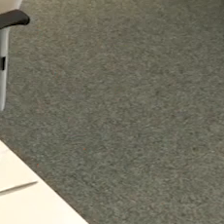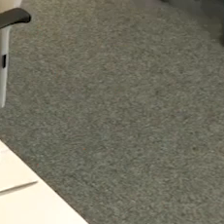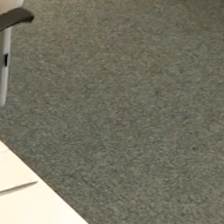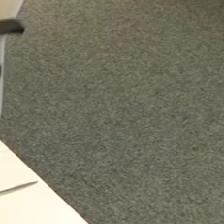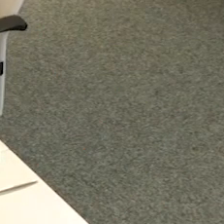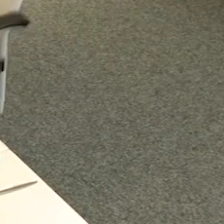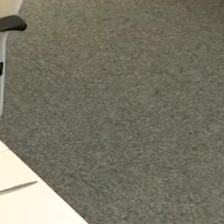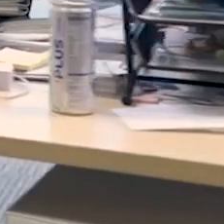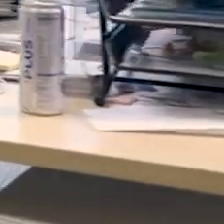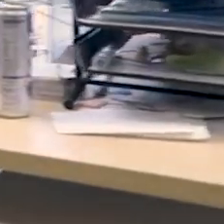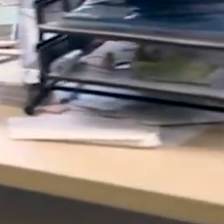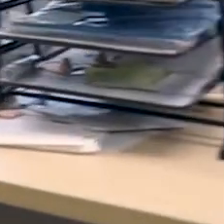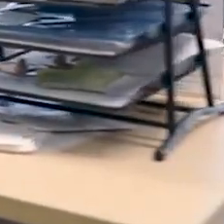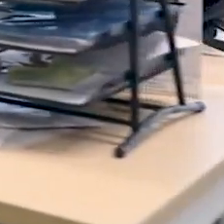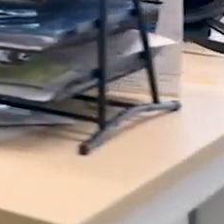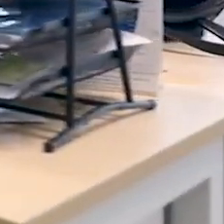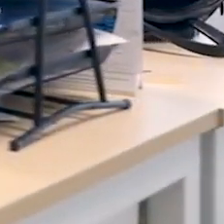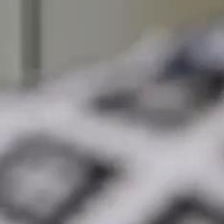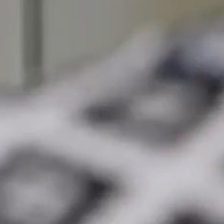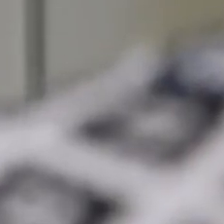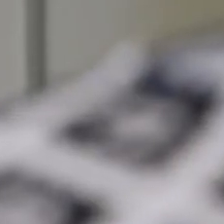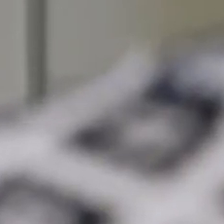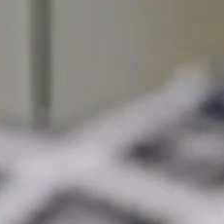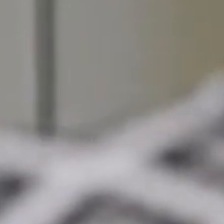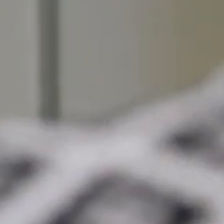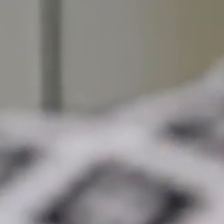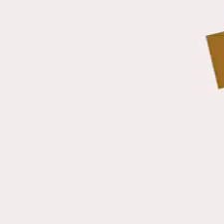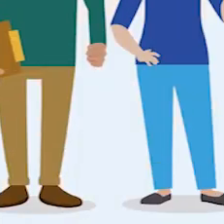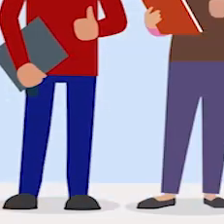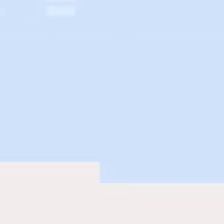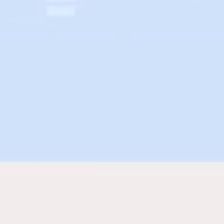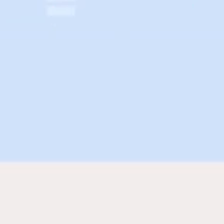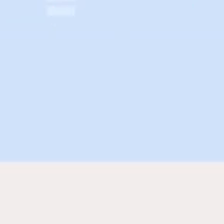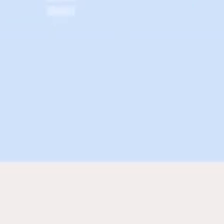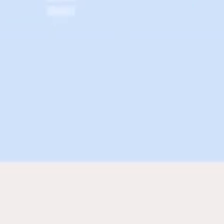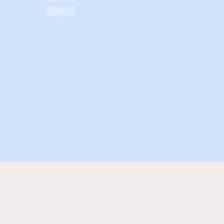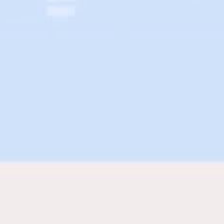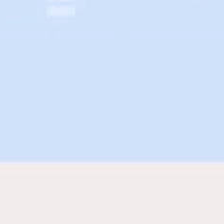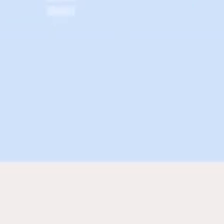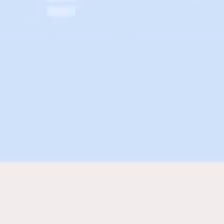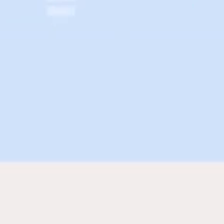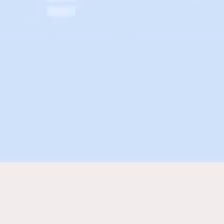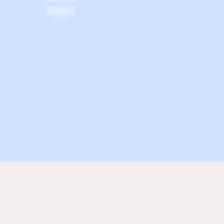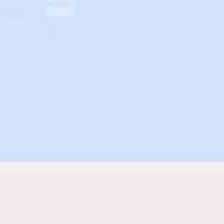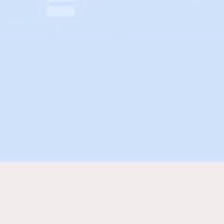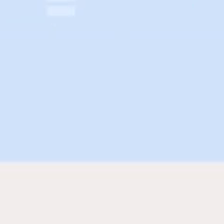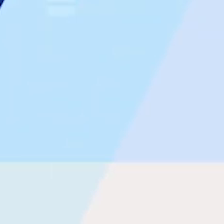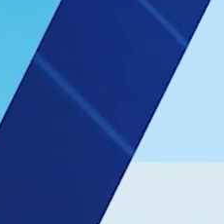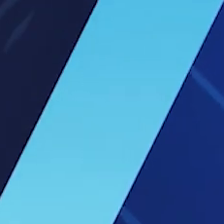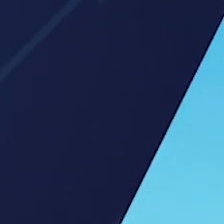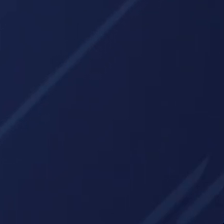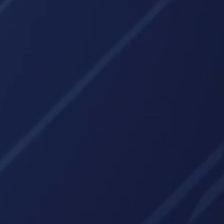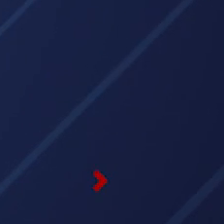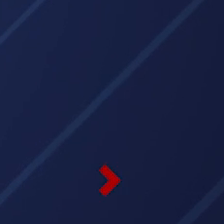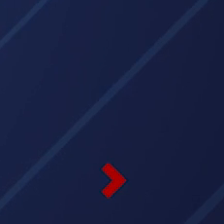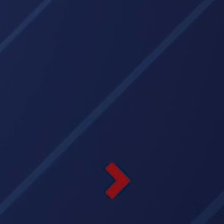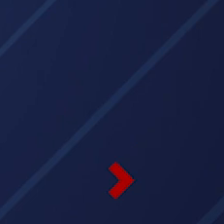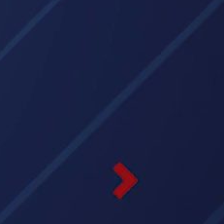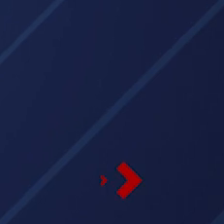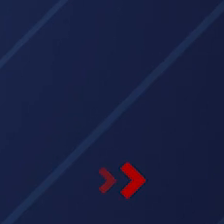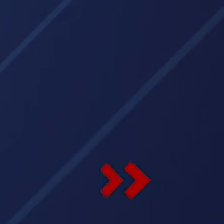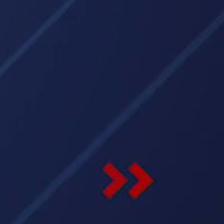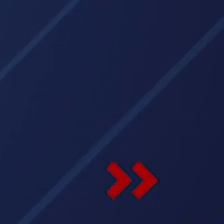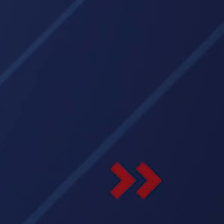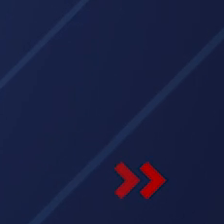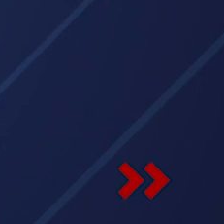La experiencia que has adquirido en la vida necesita ser compartida. Únete al programa Mentores de Control Social. Los peruanos y peruanas que